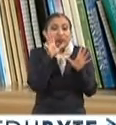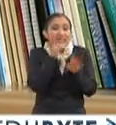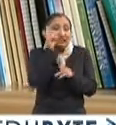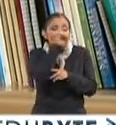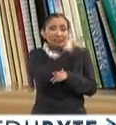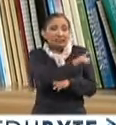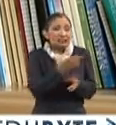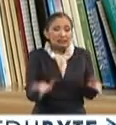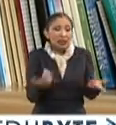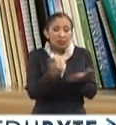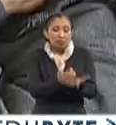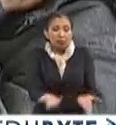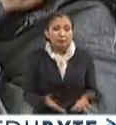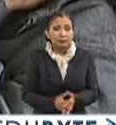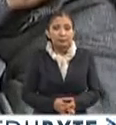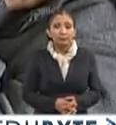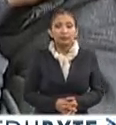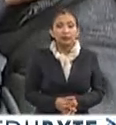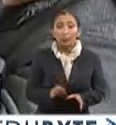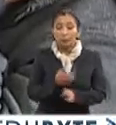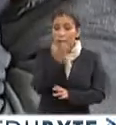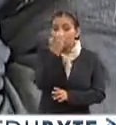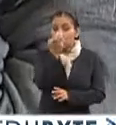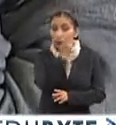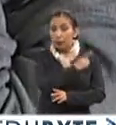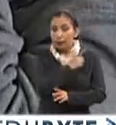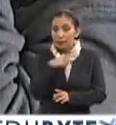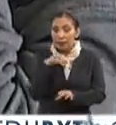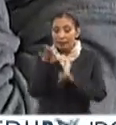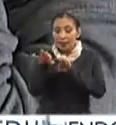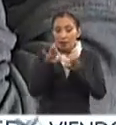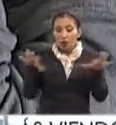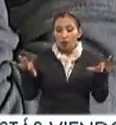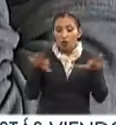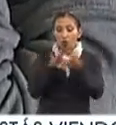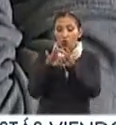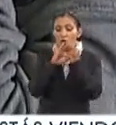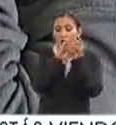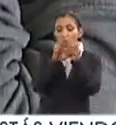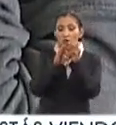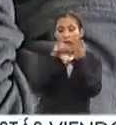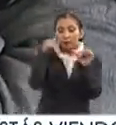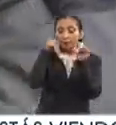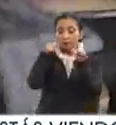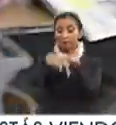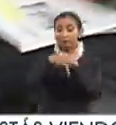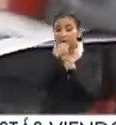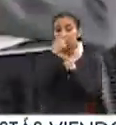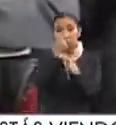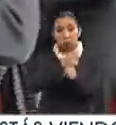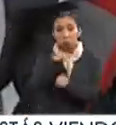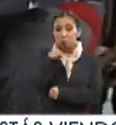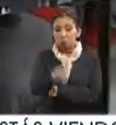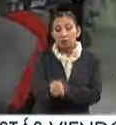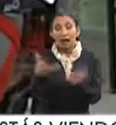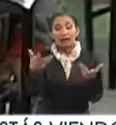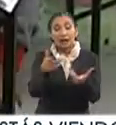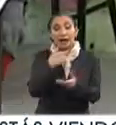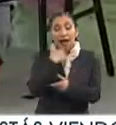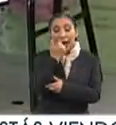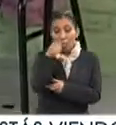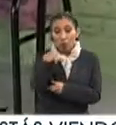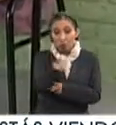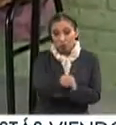es muy difícil que podamos ayudarlos. Lo ideal es que haya un trabajo colaborativo y se ponga en el centro a los menores. Lograr que los